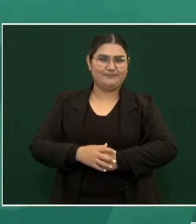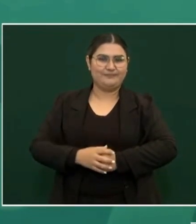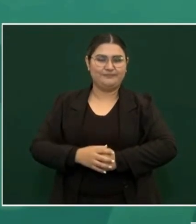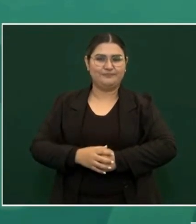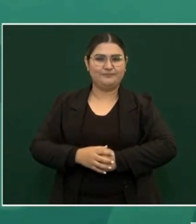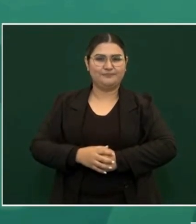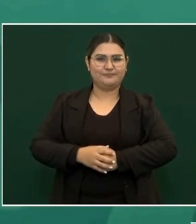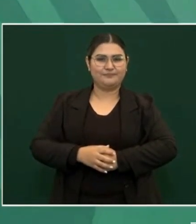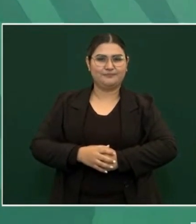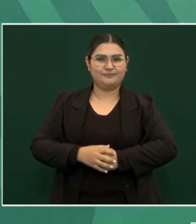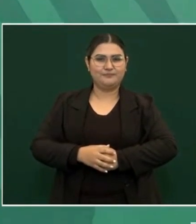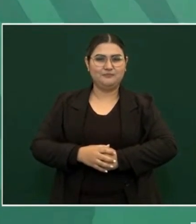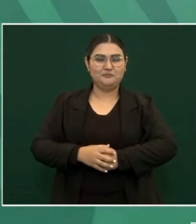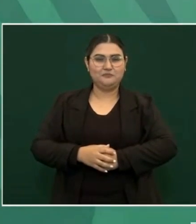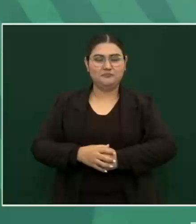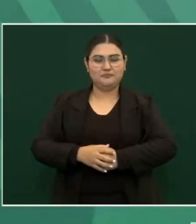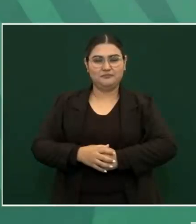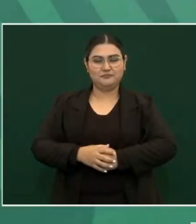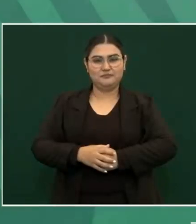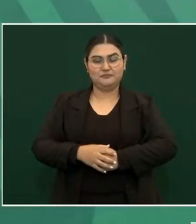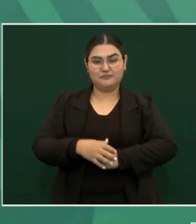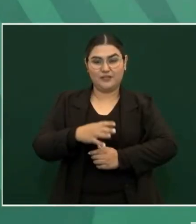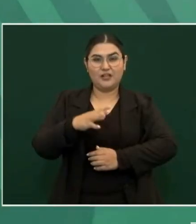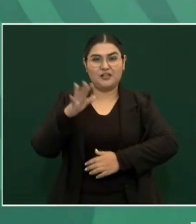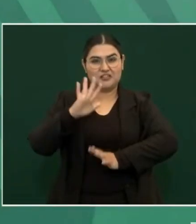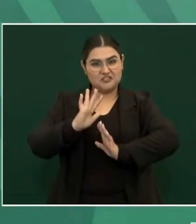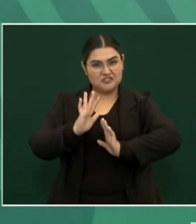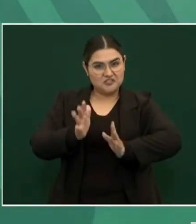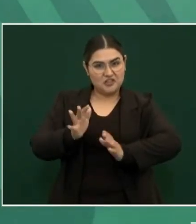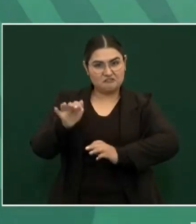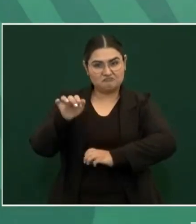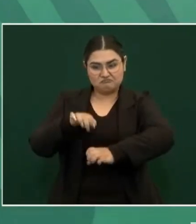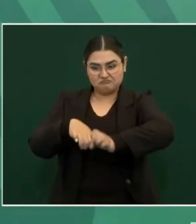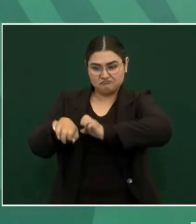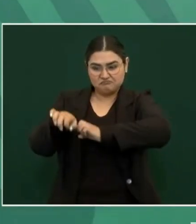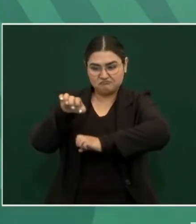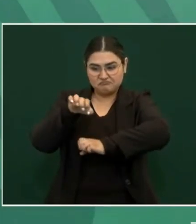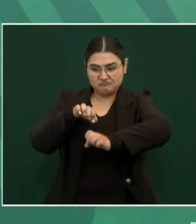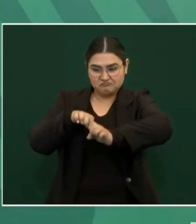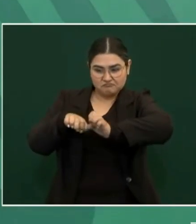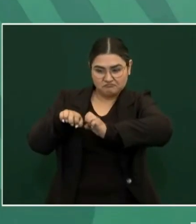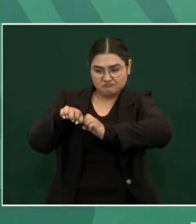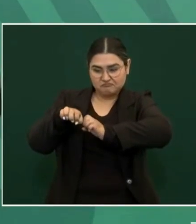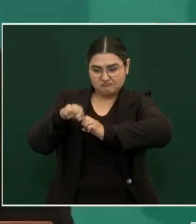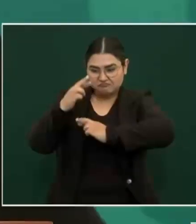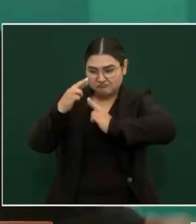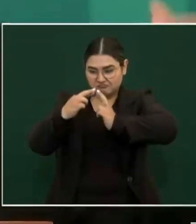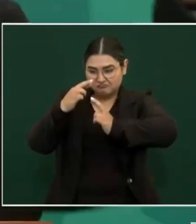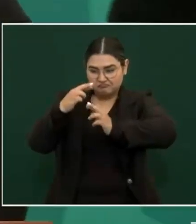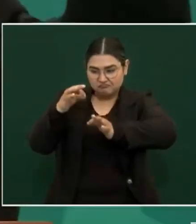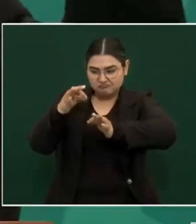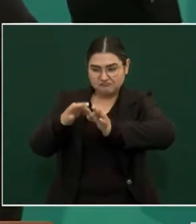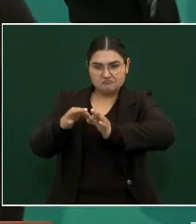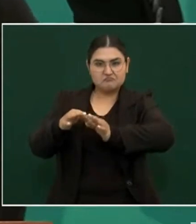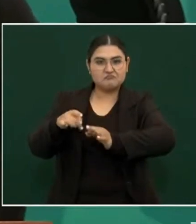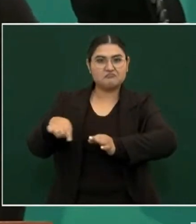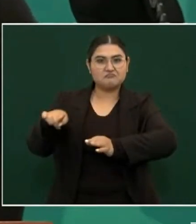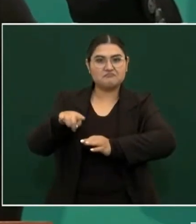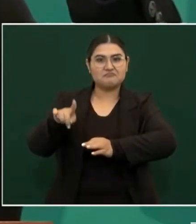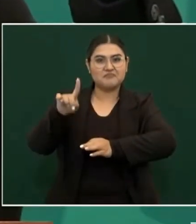se han hecho estudios y es agua buena estamos hablando